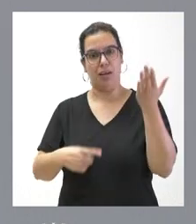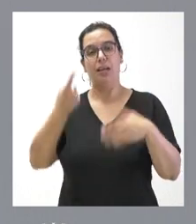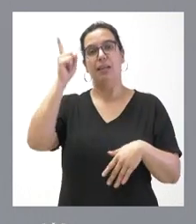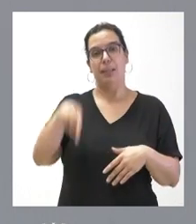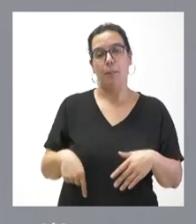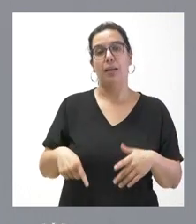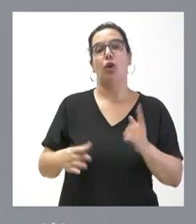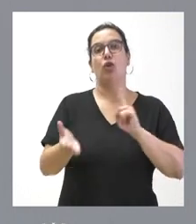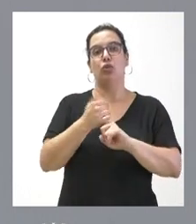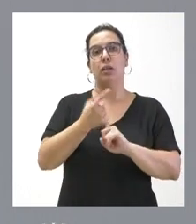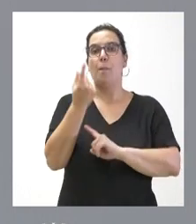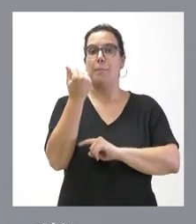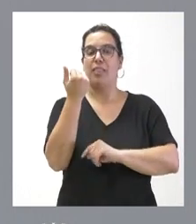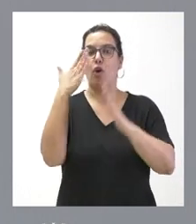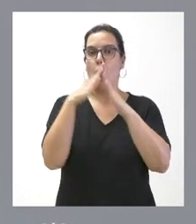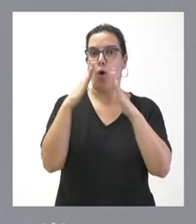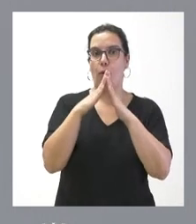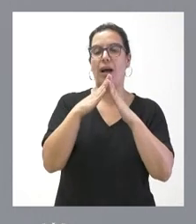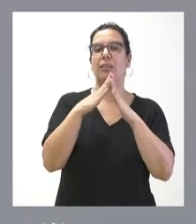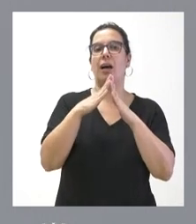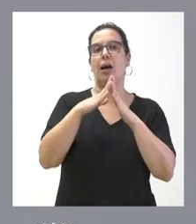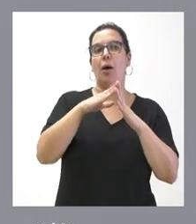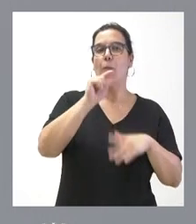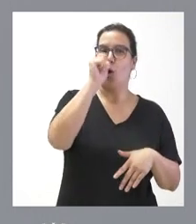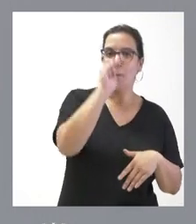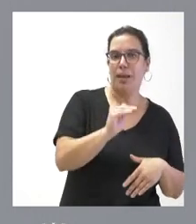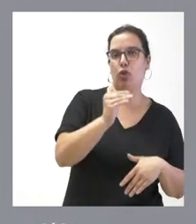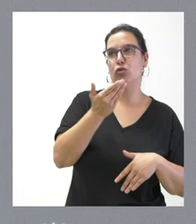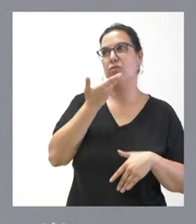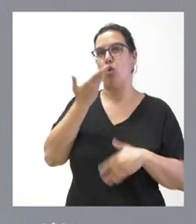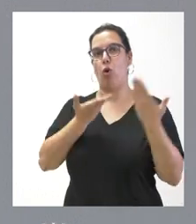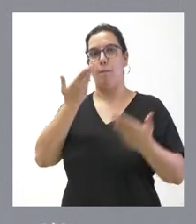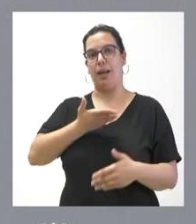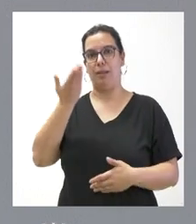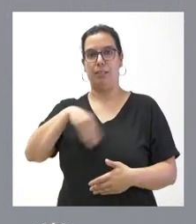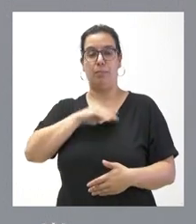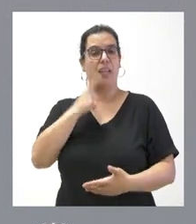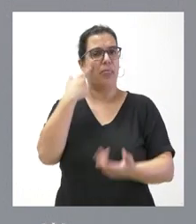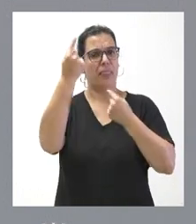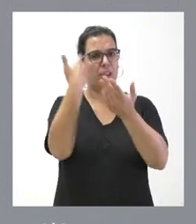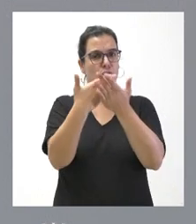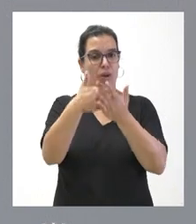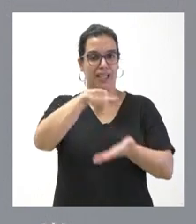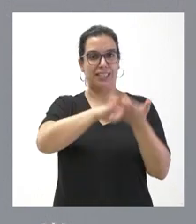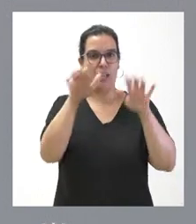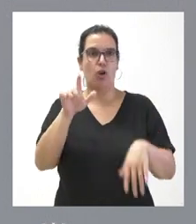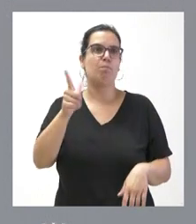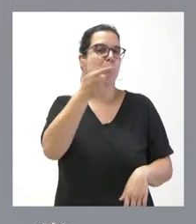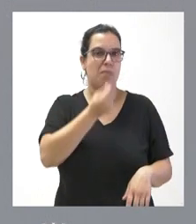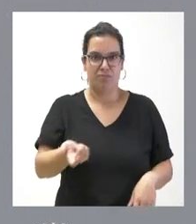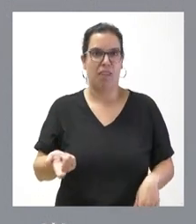precio de la vivienda sea algo menor en Castilla y León que en el conjunto de España. Los datos así nos lo certifican. En Castilla y León es más fácil